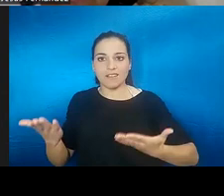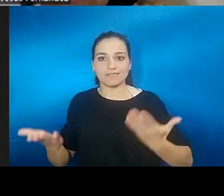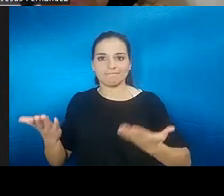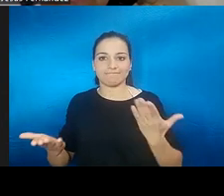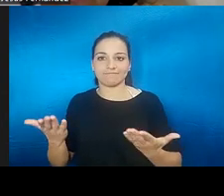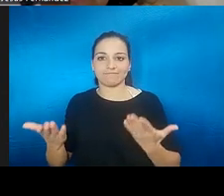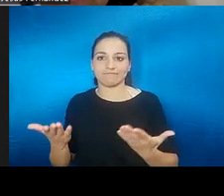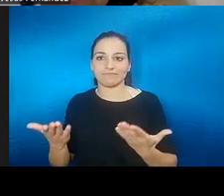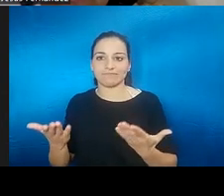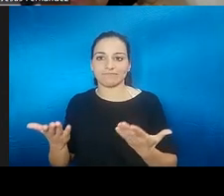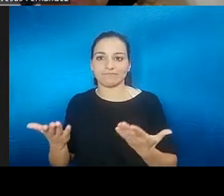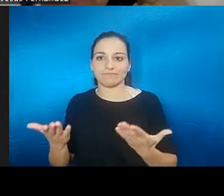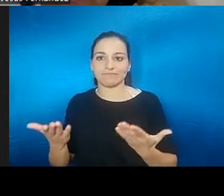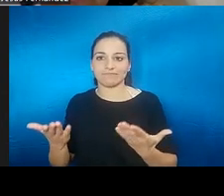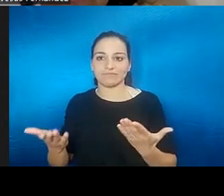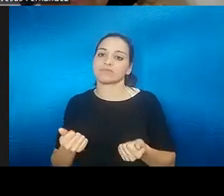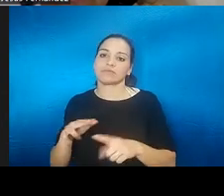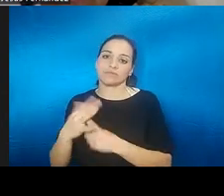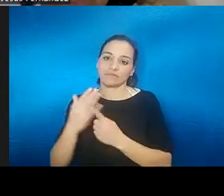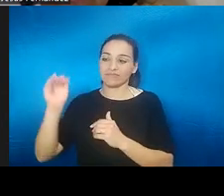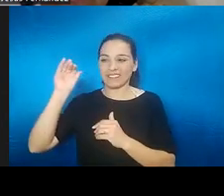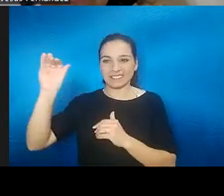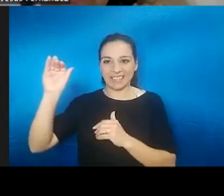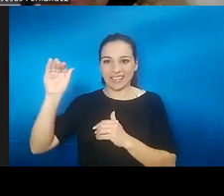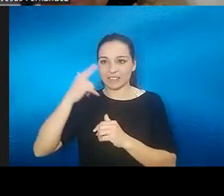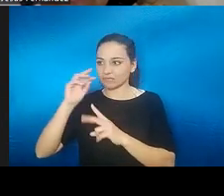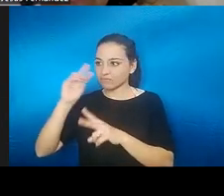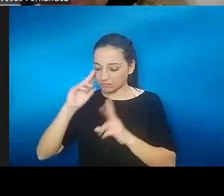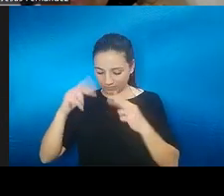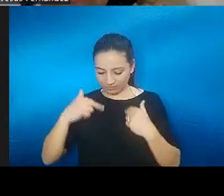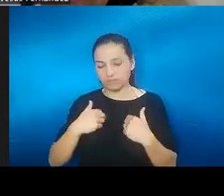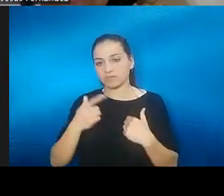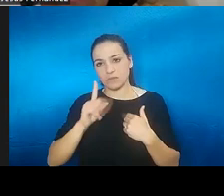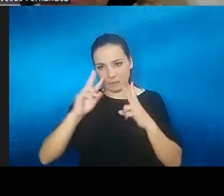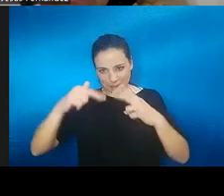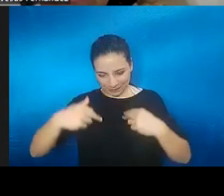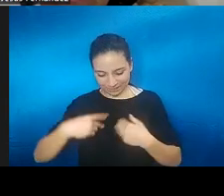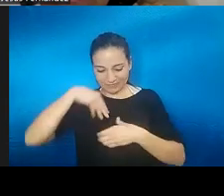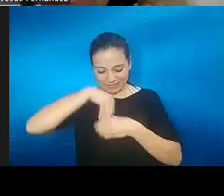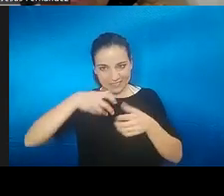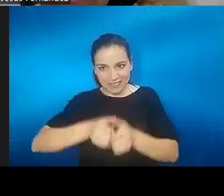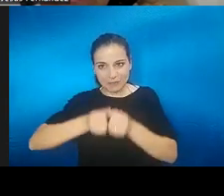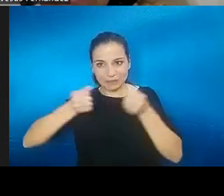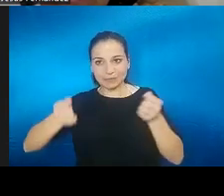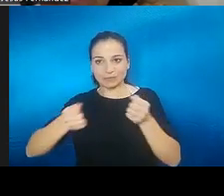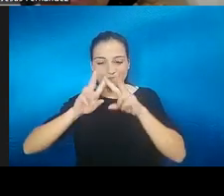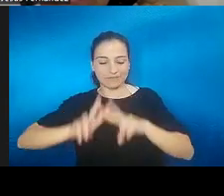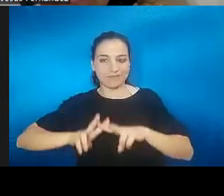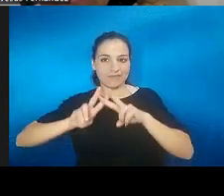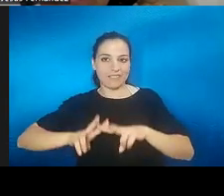lo externo en lugar del interno y, bueno, y terminar bloqueando más que queriendo salir